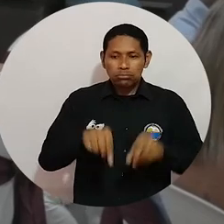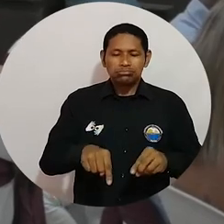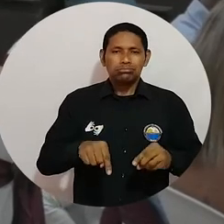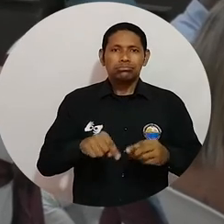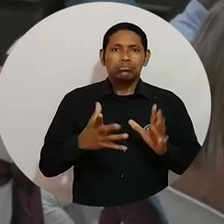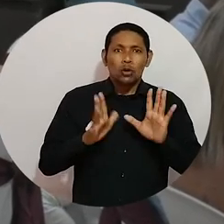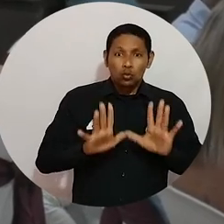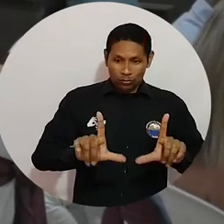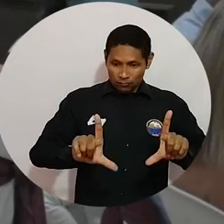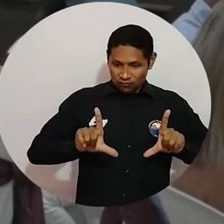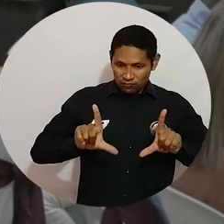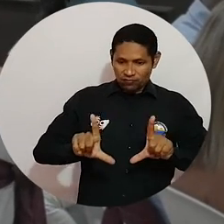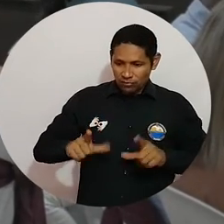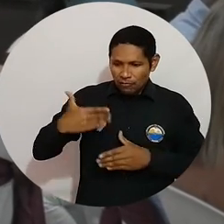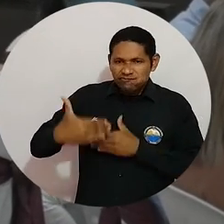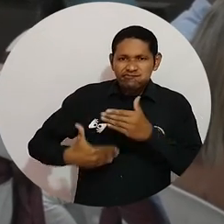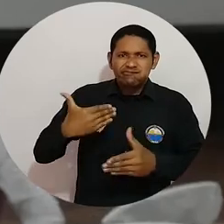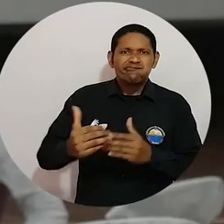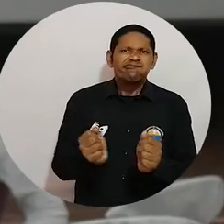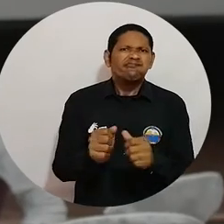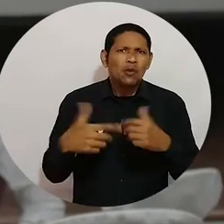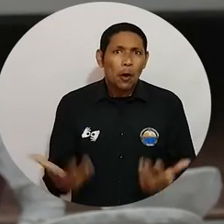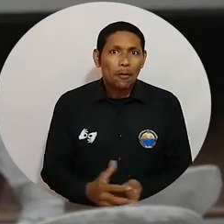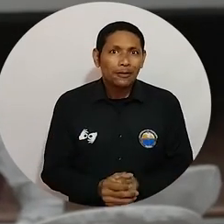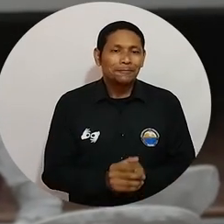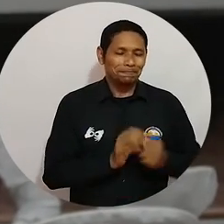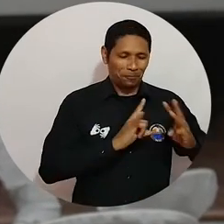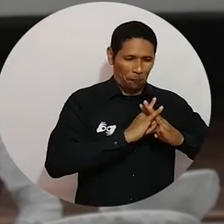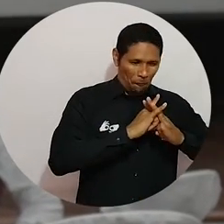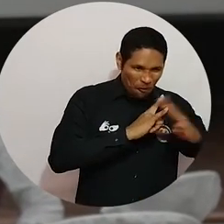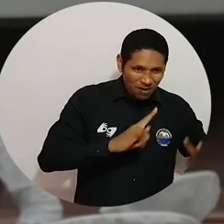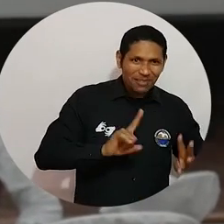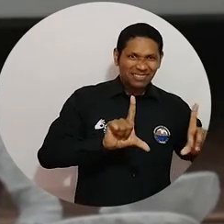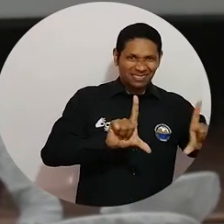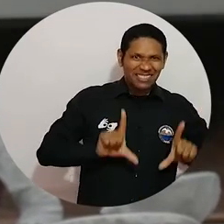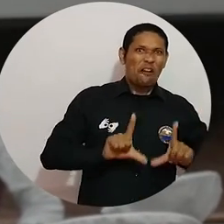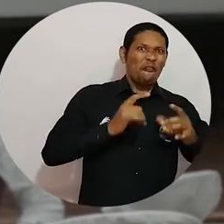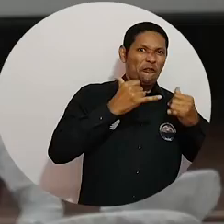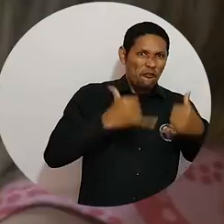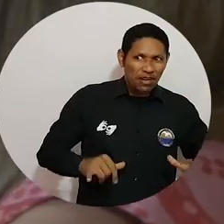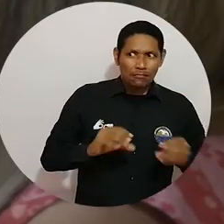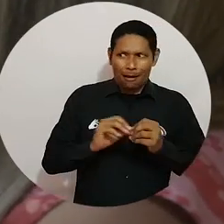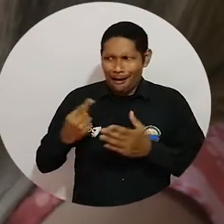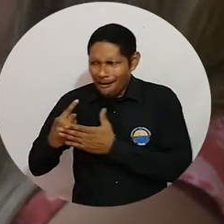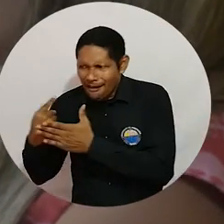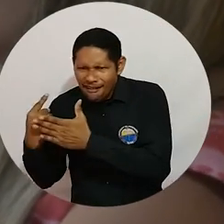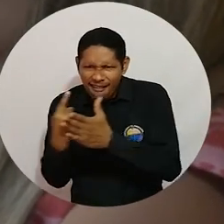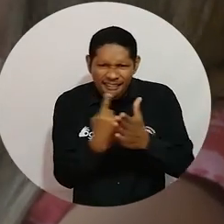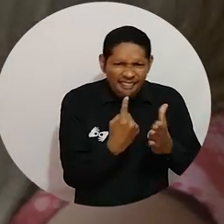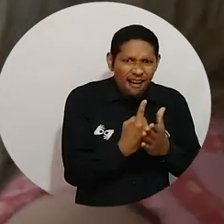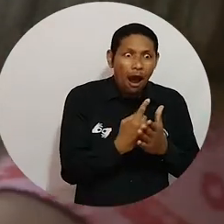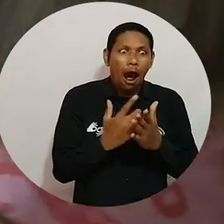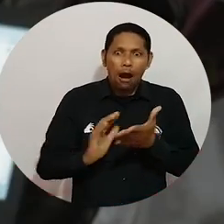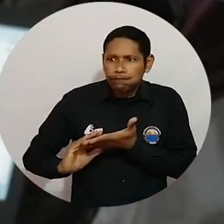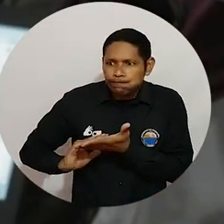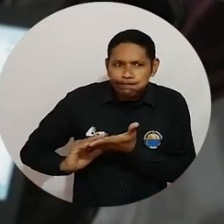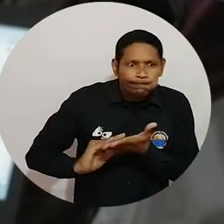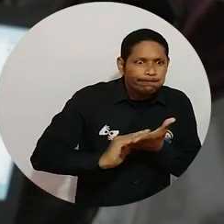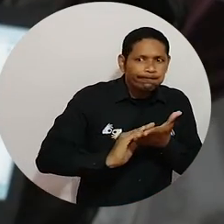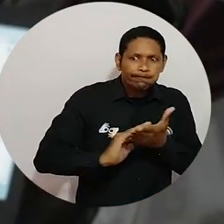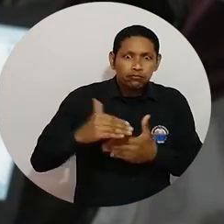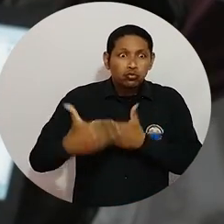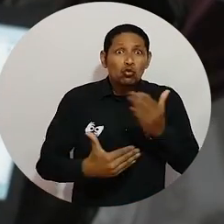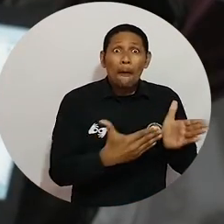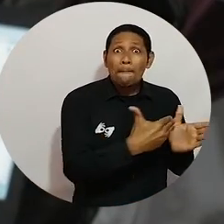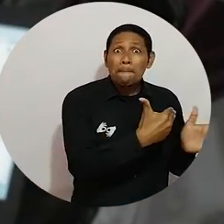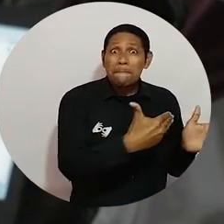El encuentro denominado Egresados como vamos fue organizado por el Centro de Egresados de Unimagdalena y recogió comentarios y observaciones para